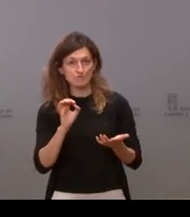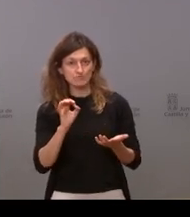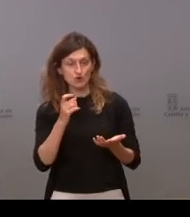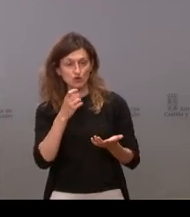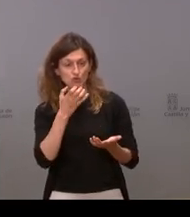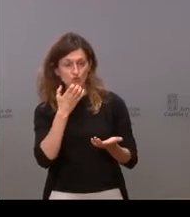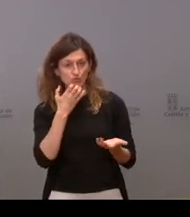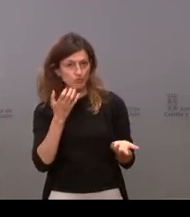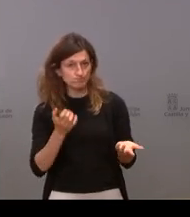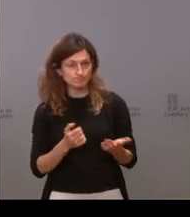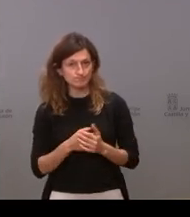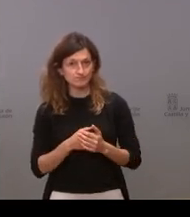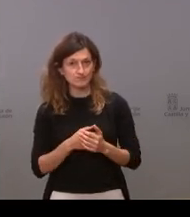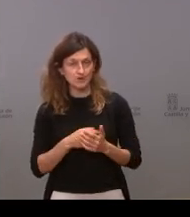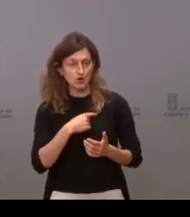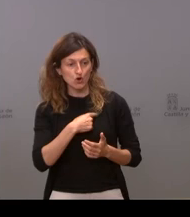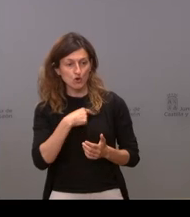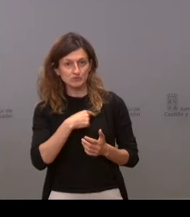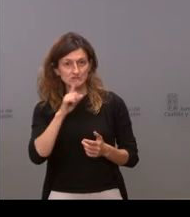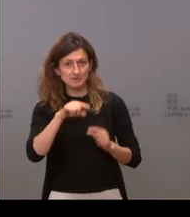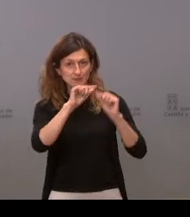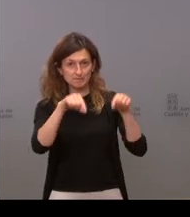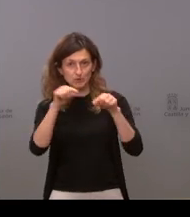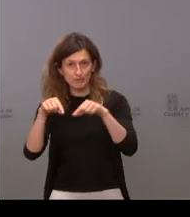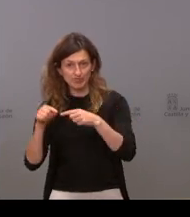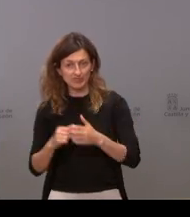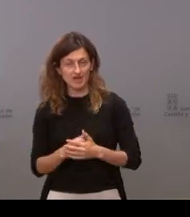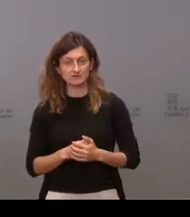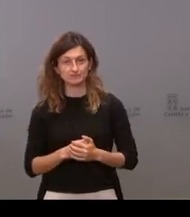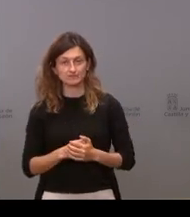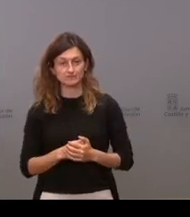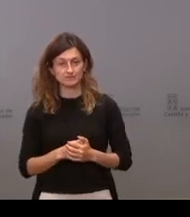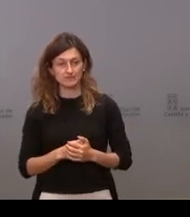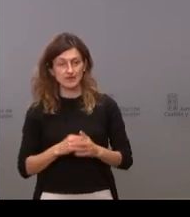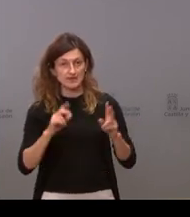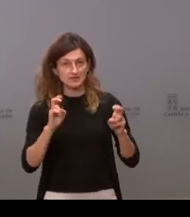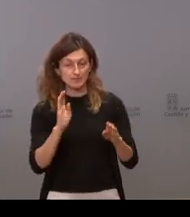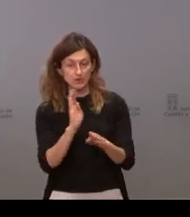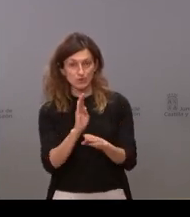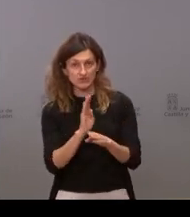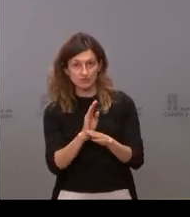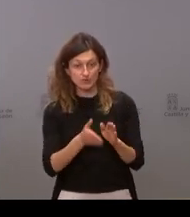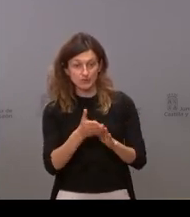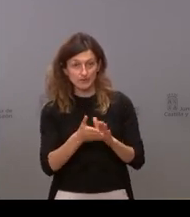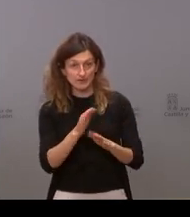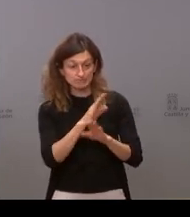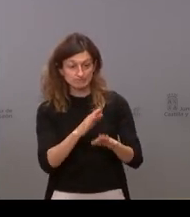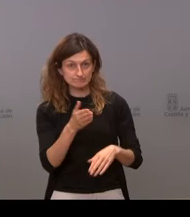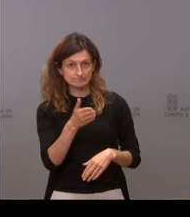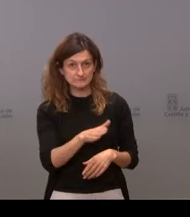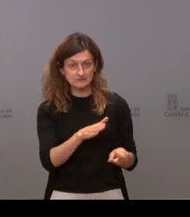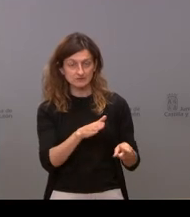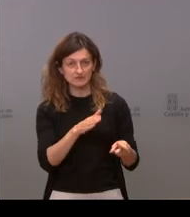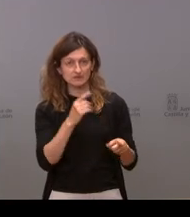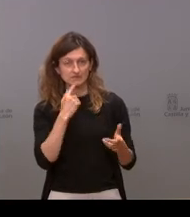éticas unas comisiones provinciales y respecto a los cuidados paliativos no cree que el problema más que de